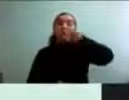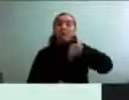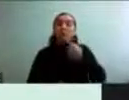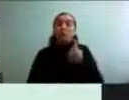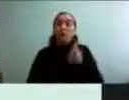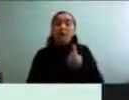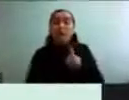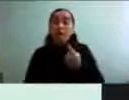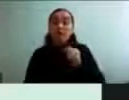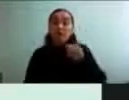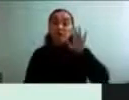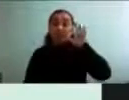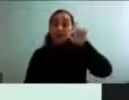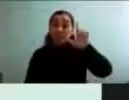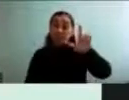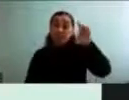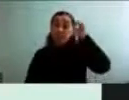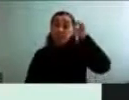son inactivas físicamente.